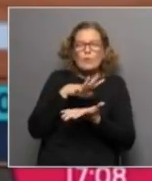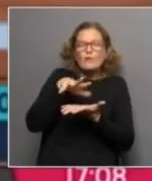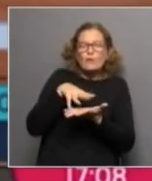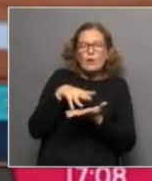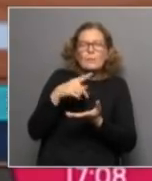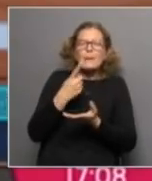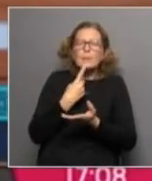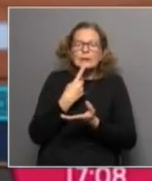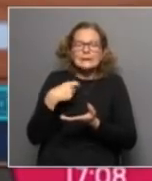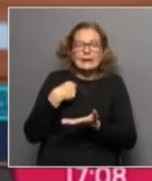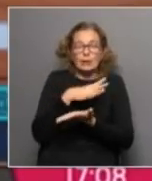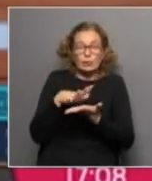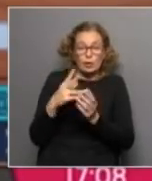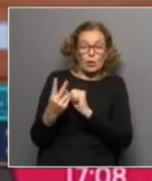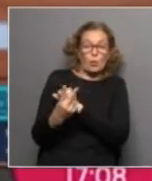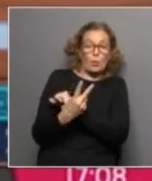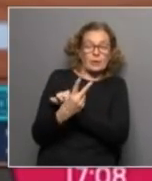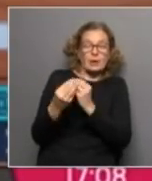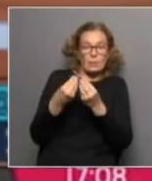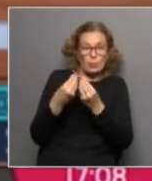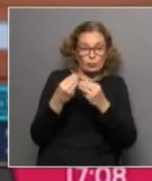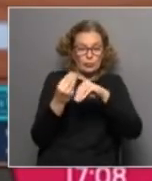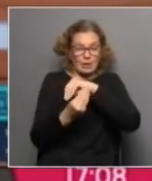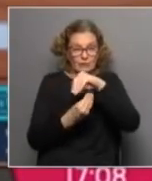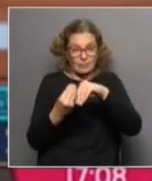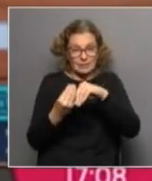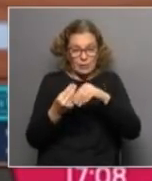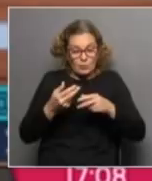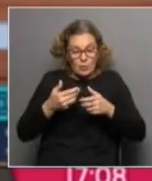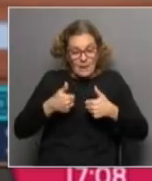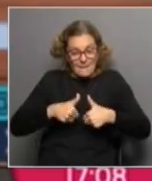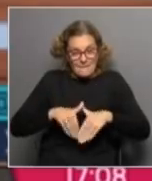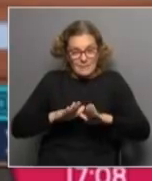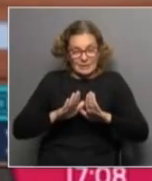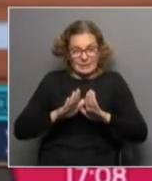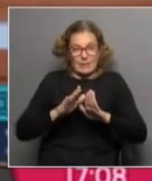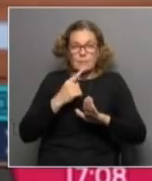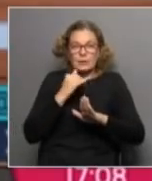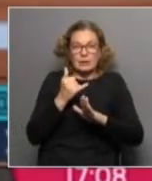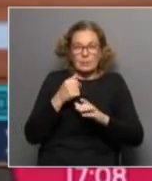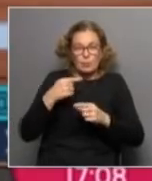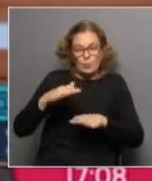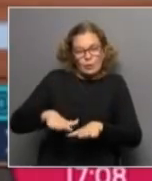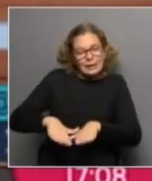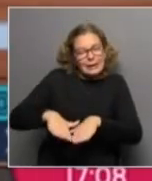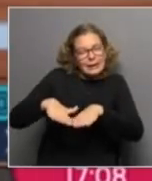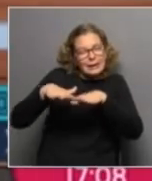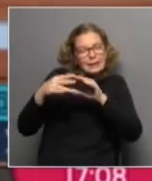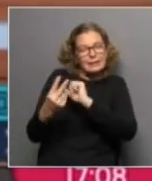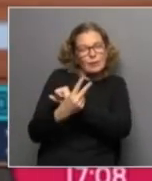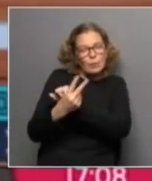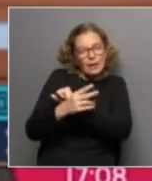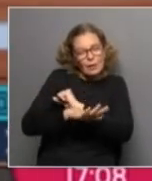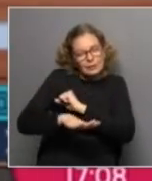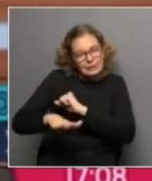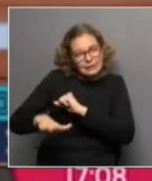política social, suelen proteger fuertemente a las familias en esa etapa, que es la etapa de desarrollo, de cuidado de los